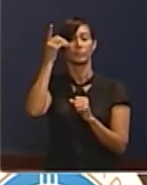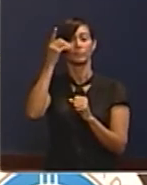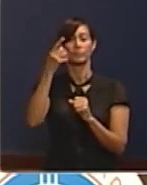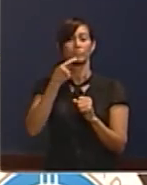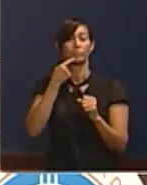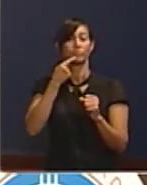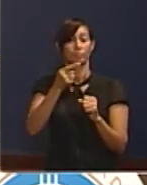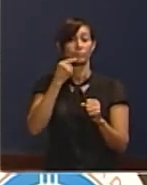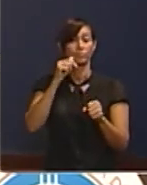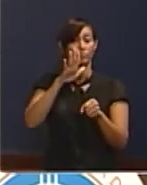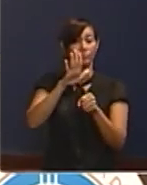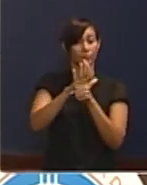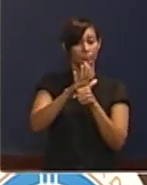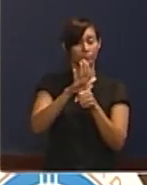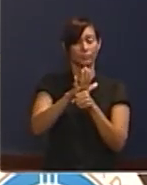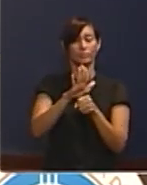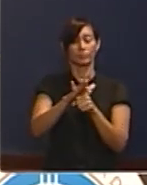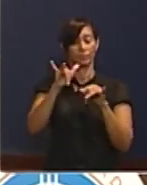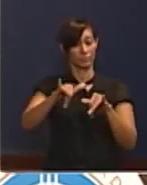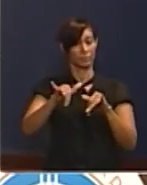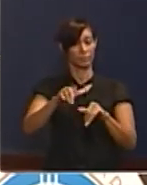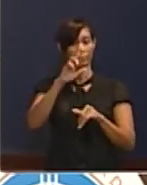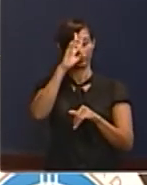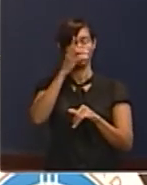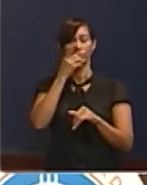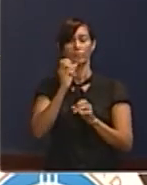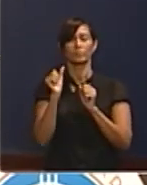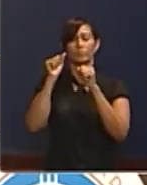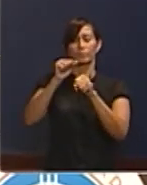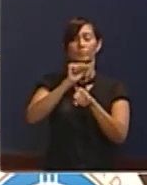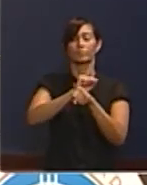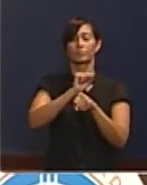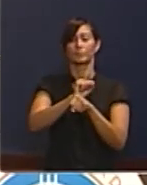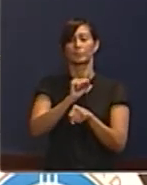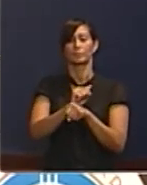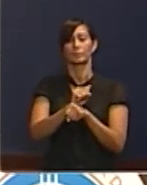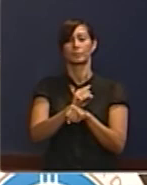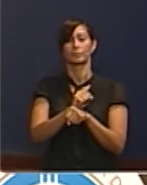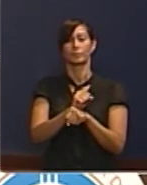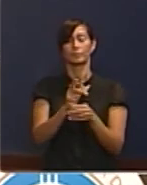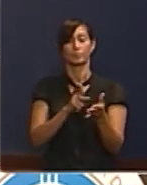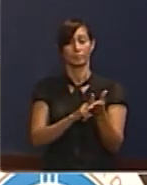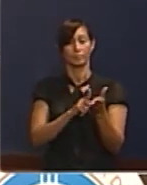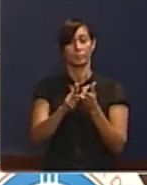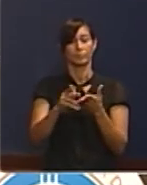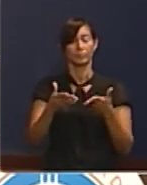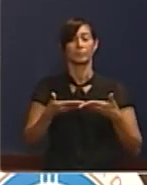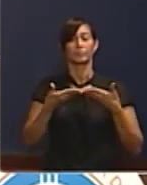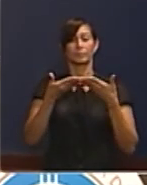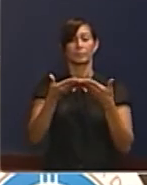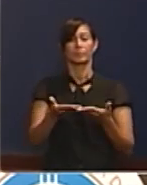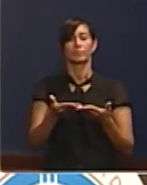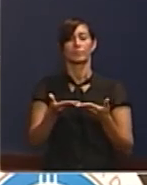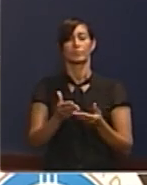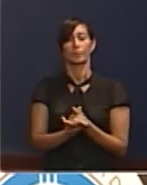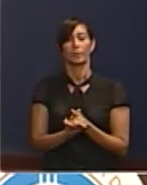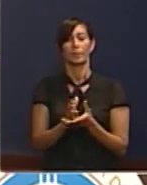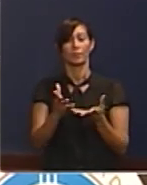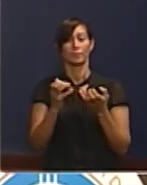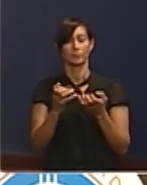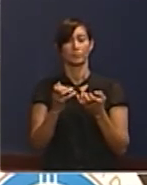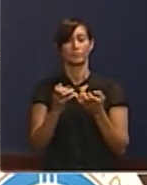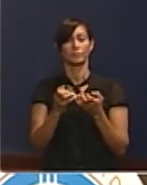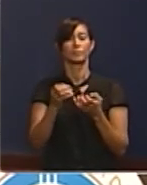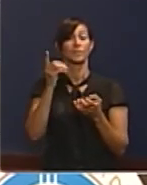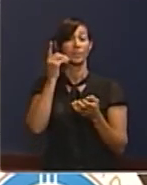garantizó de que aquí en este país se puede trabajar realmente. así es que quisiera ser